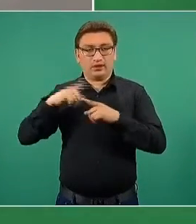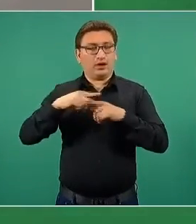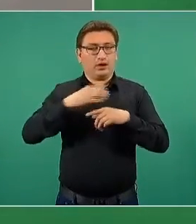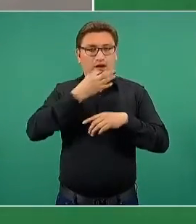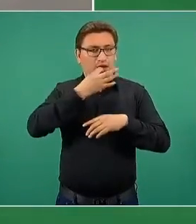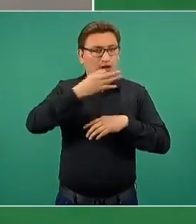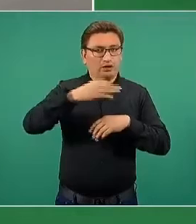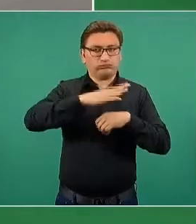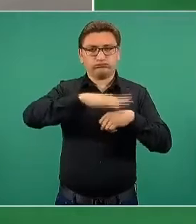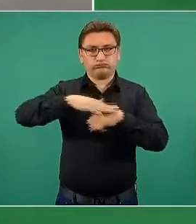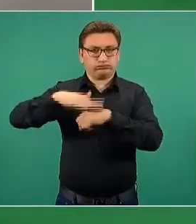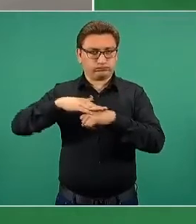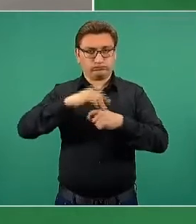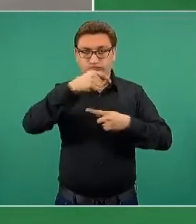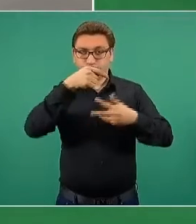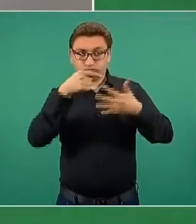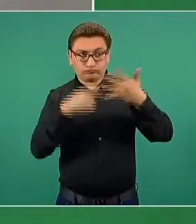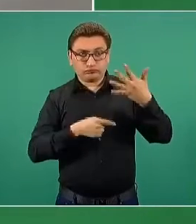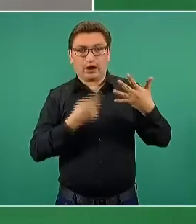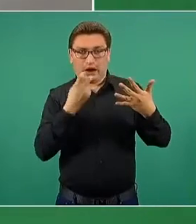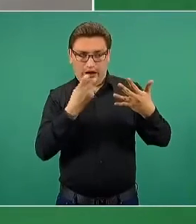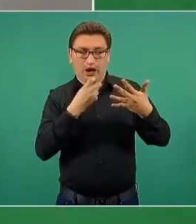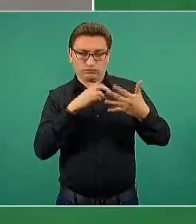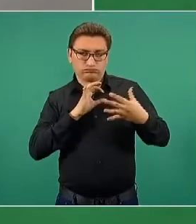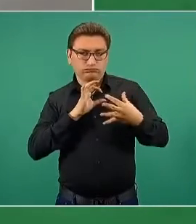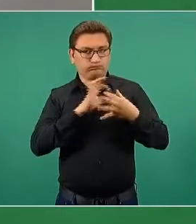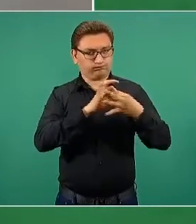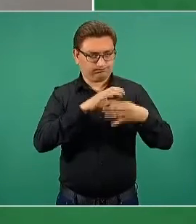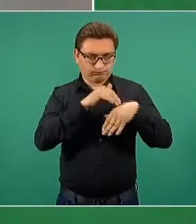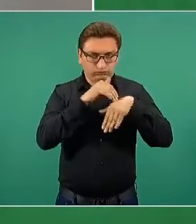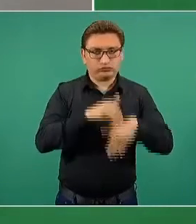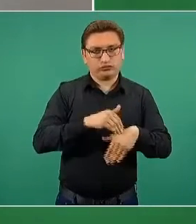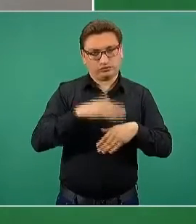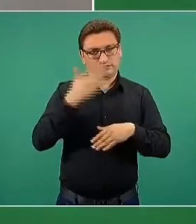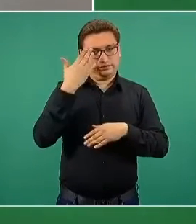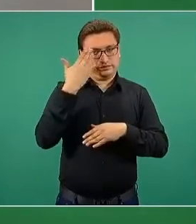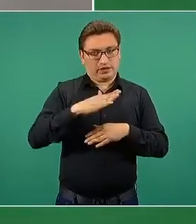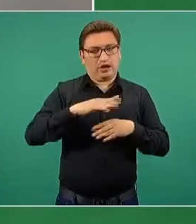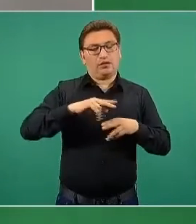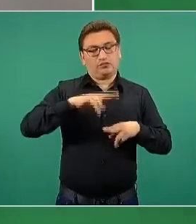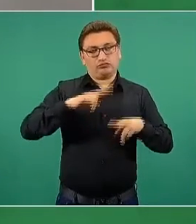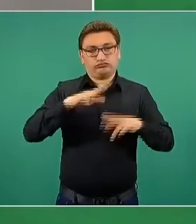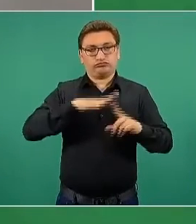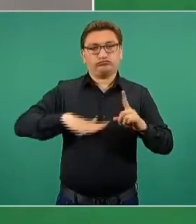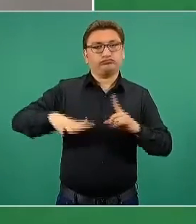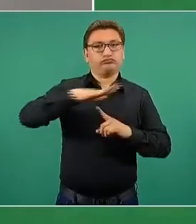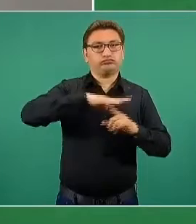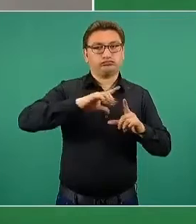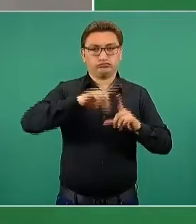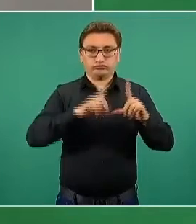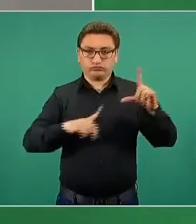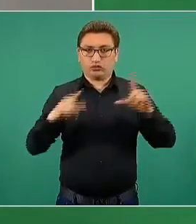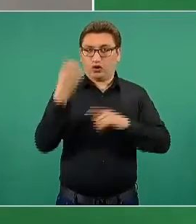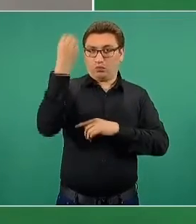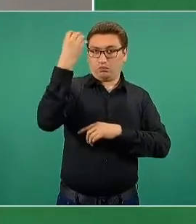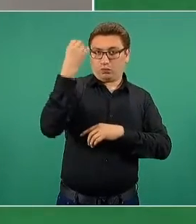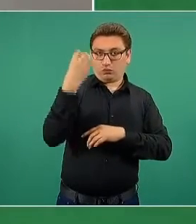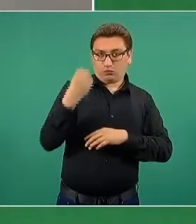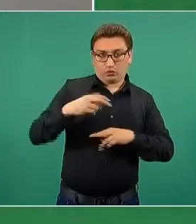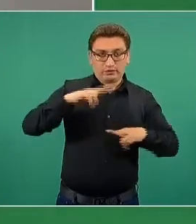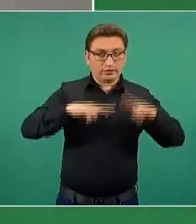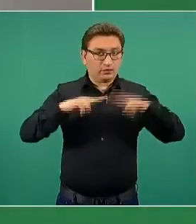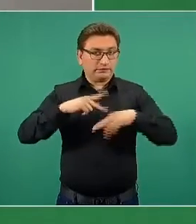definiendo de acuerdo con el riesgo epidémico que se tiene estimado a través del semáforo de riesgo